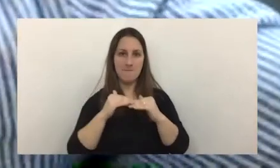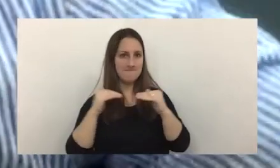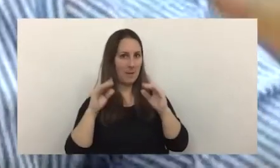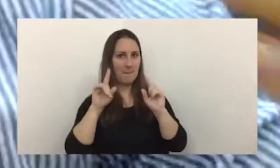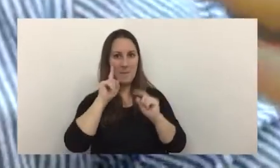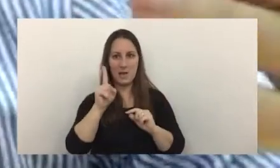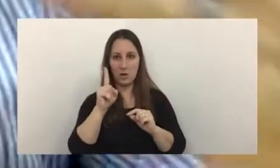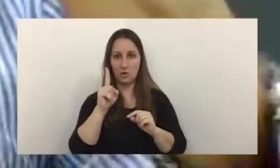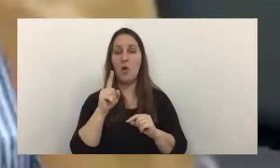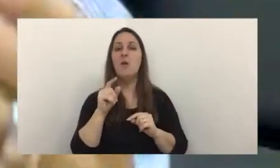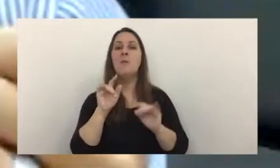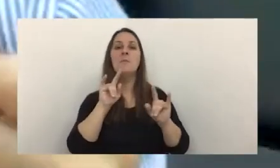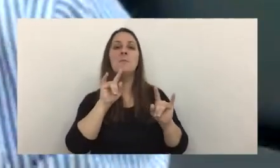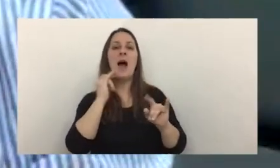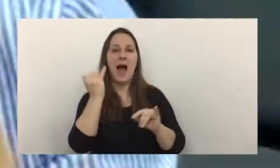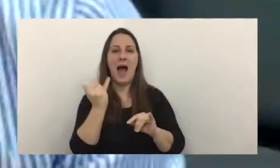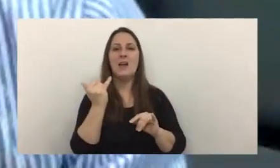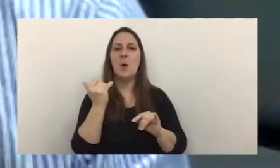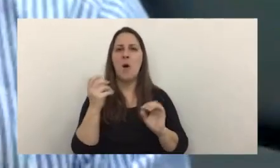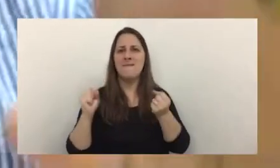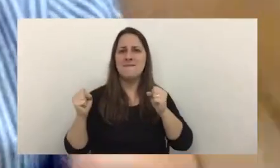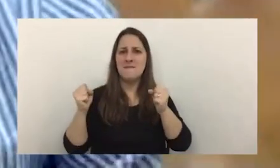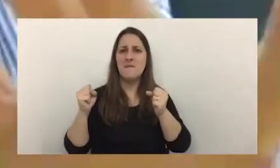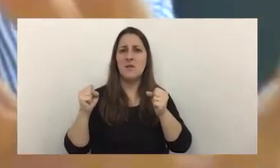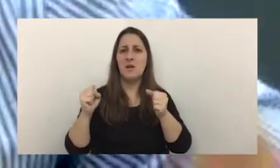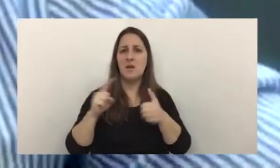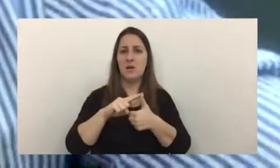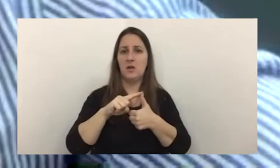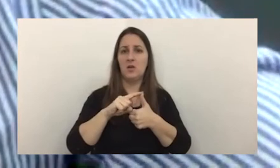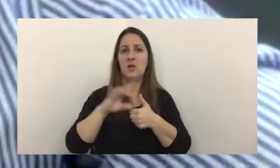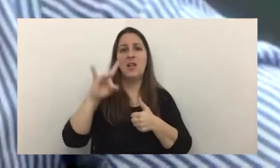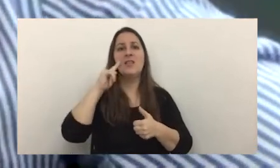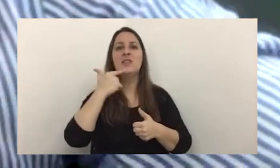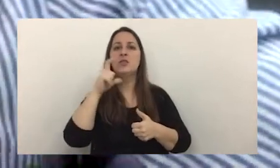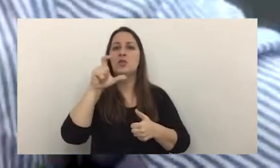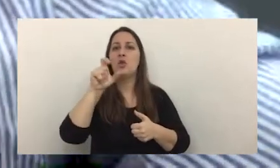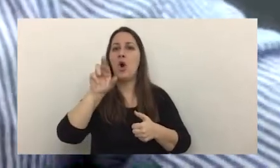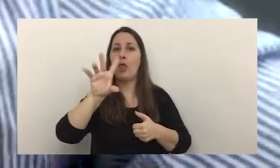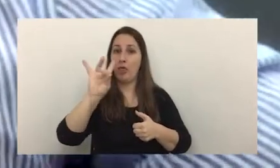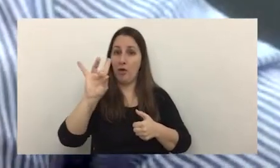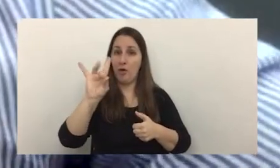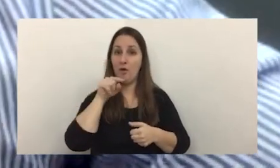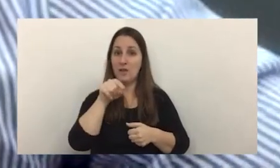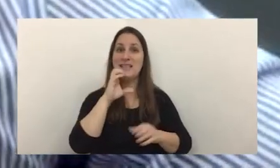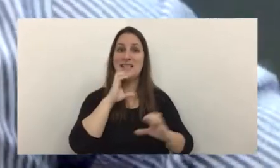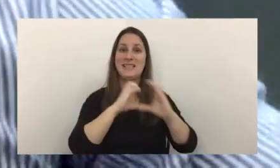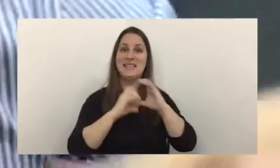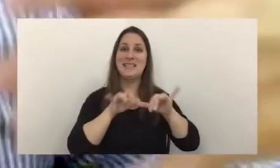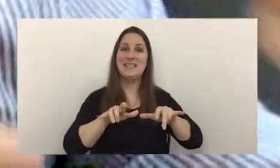que la usan pero con ansiedad que se llama una es discord que es un chat